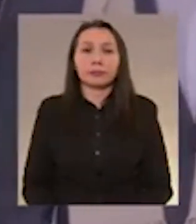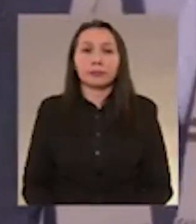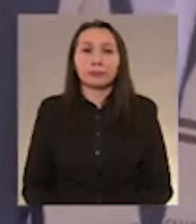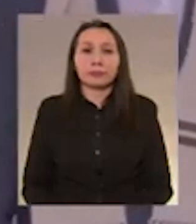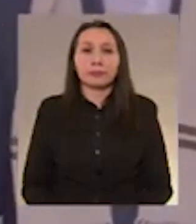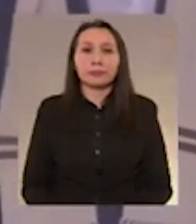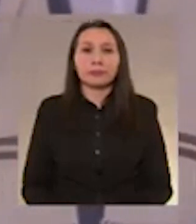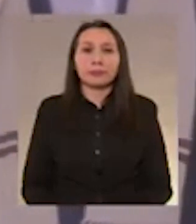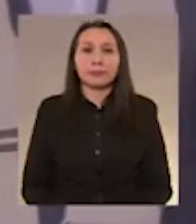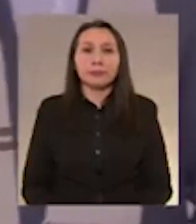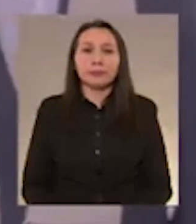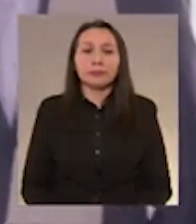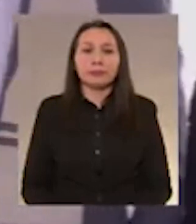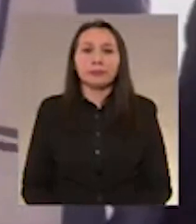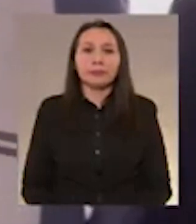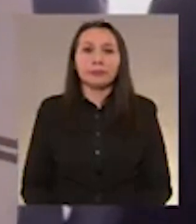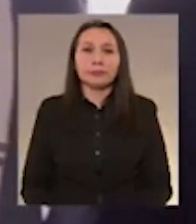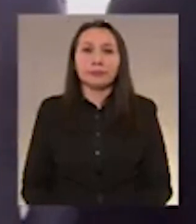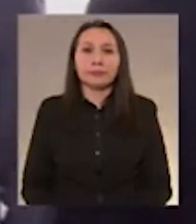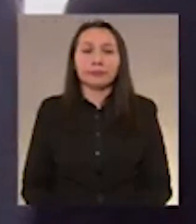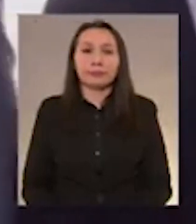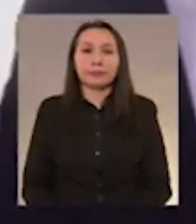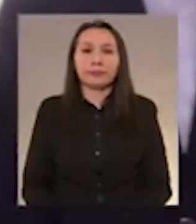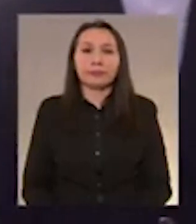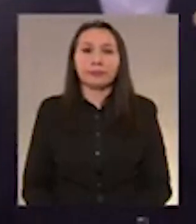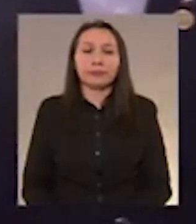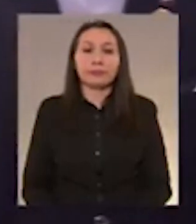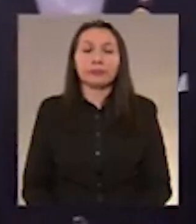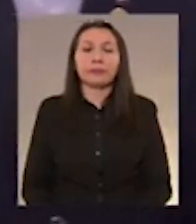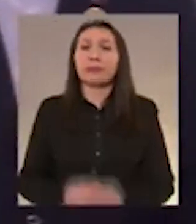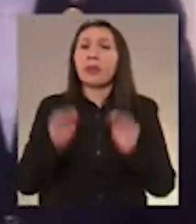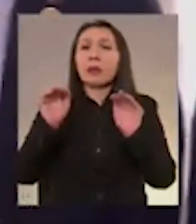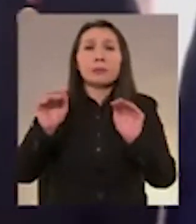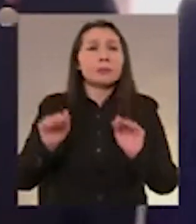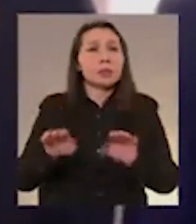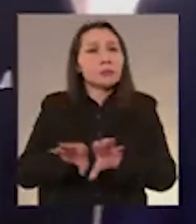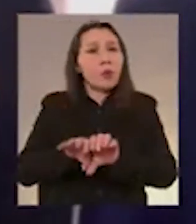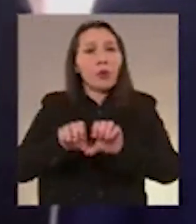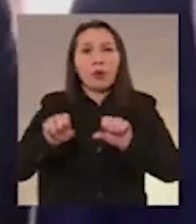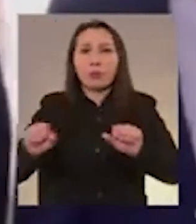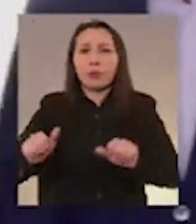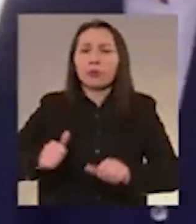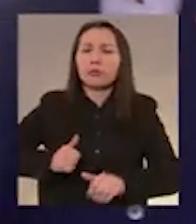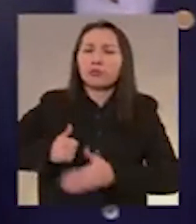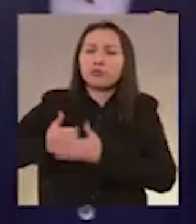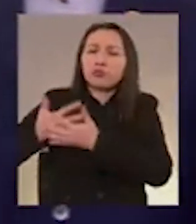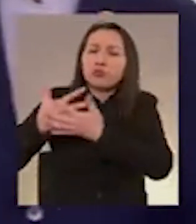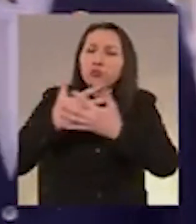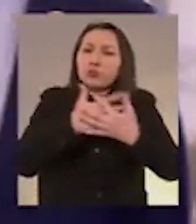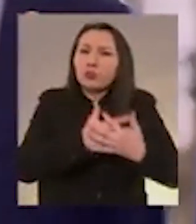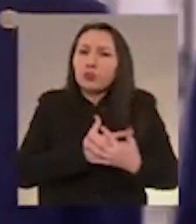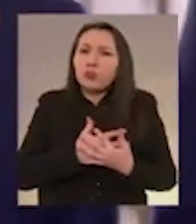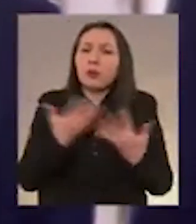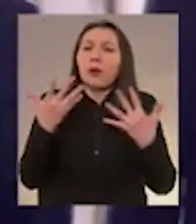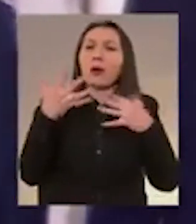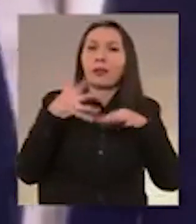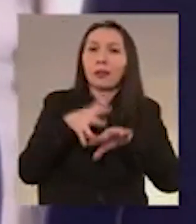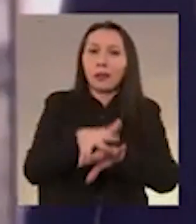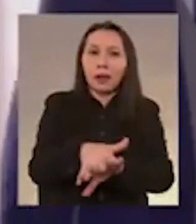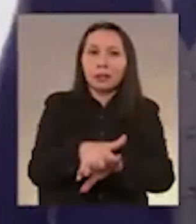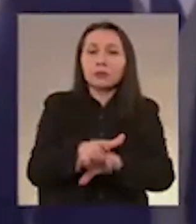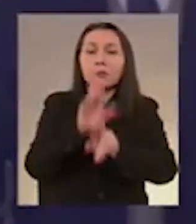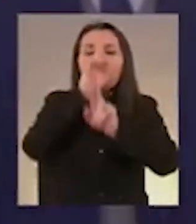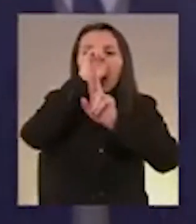Schentzer, subieron al estrado en la conmemoración del golpe de estado. La presidenta de la Asociación de Abuelas de Plaza de Mayo, Estela Barnes de Carloto,